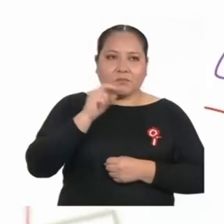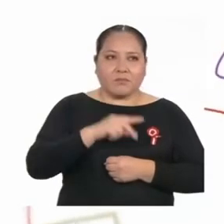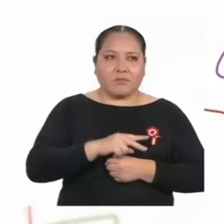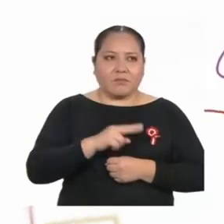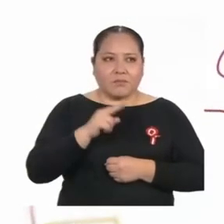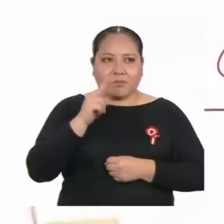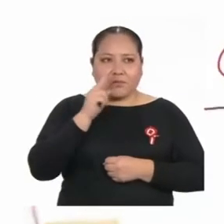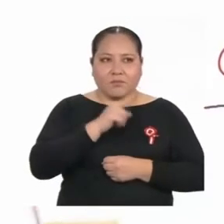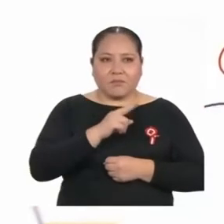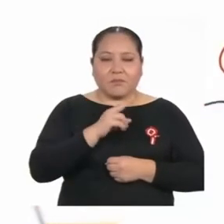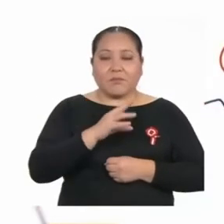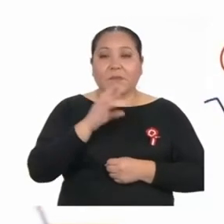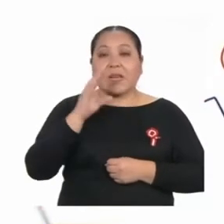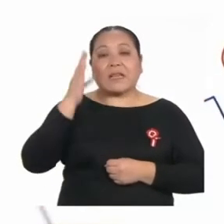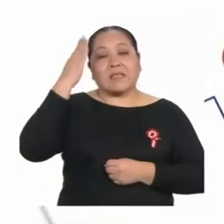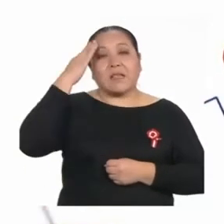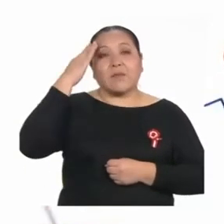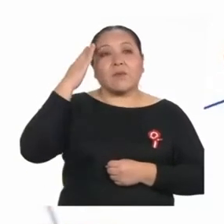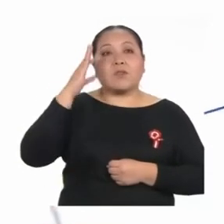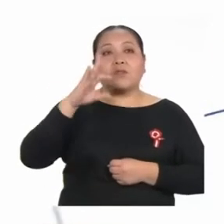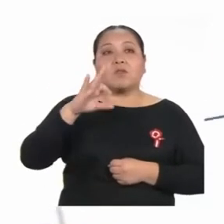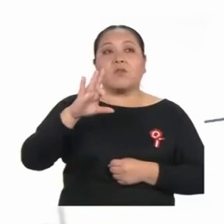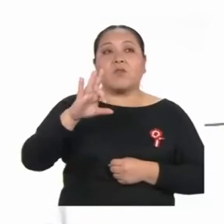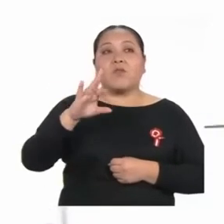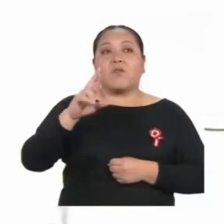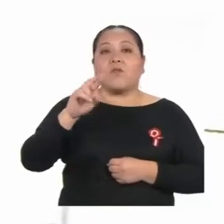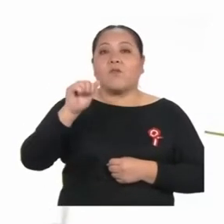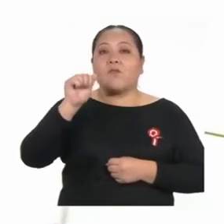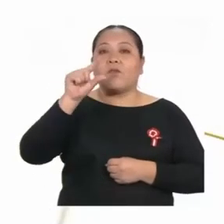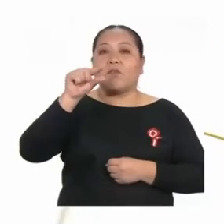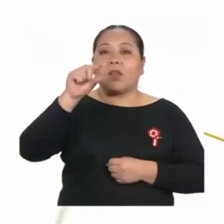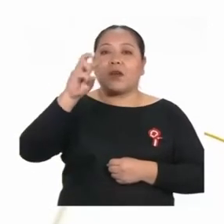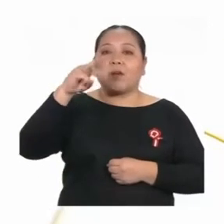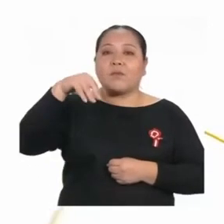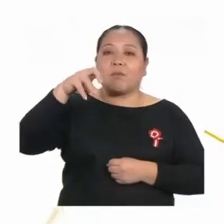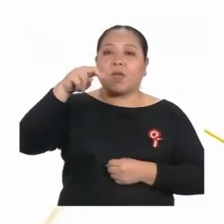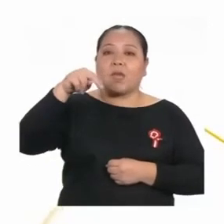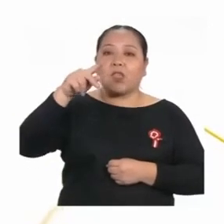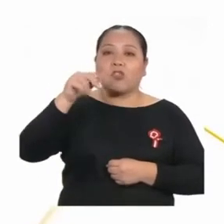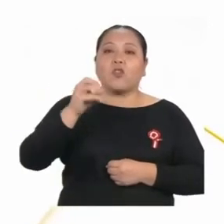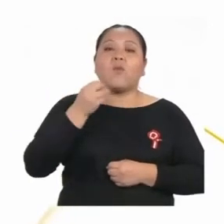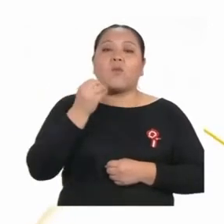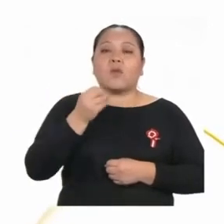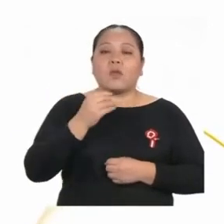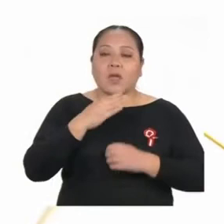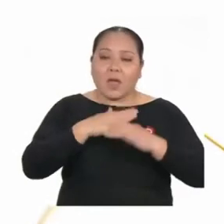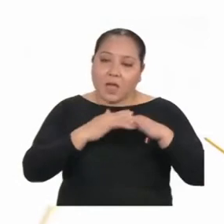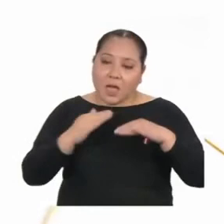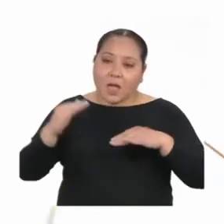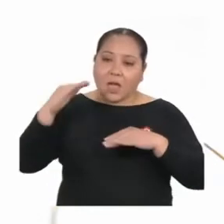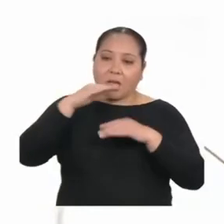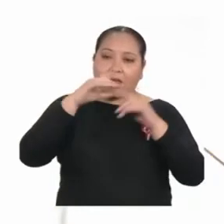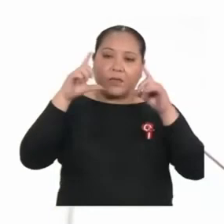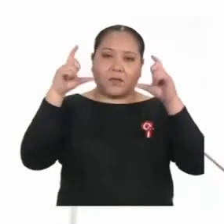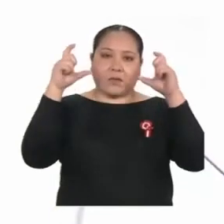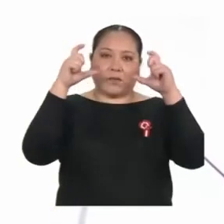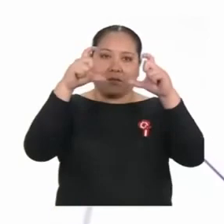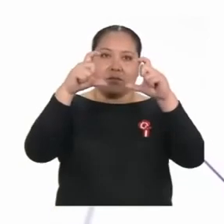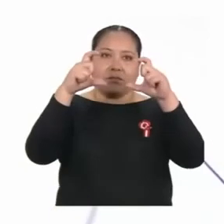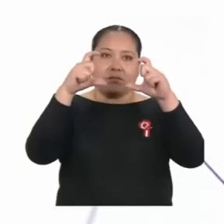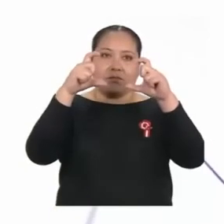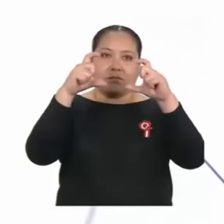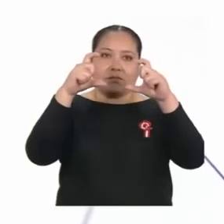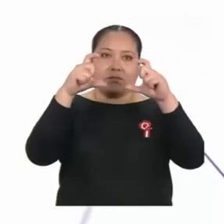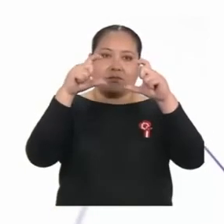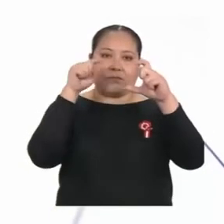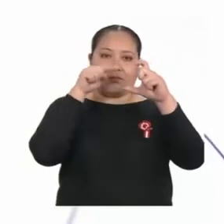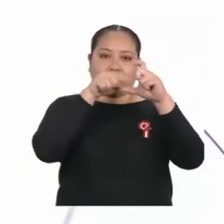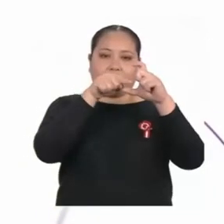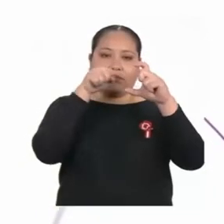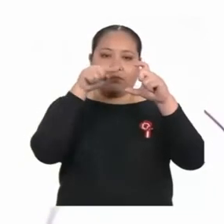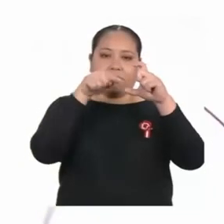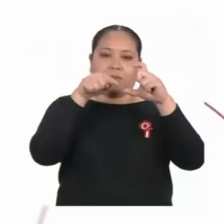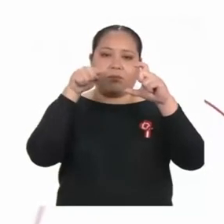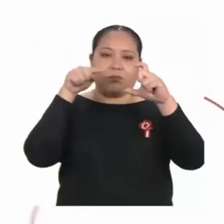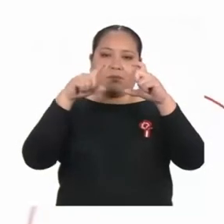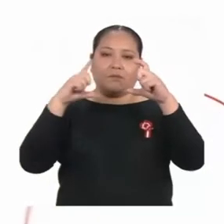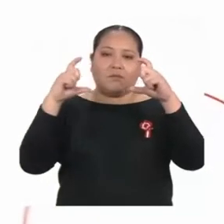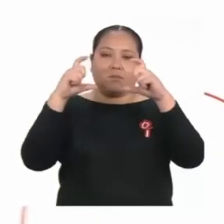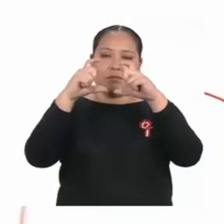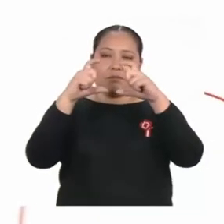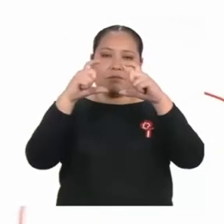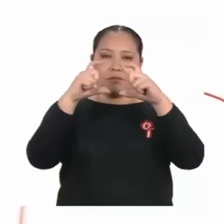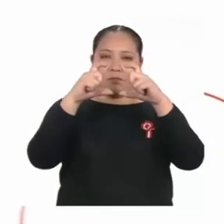de que es un fragmento porque al inicio del texto hay un corchete que encierra unos puntos suspensivos.